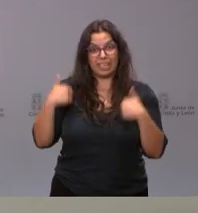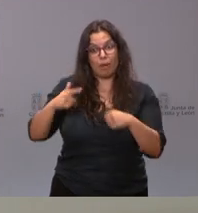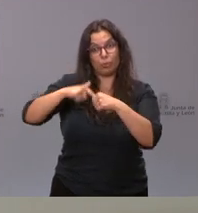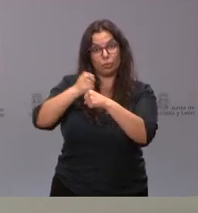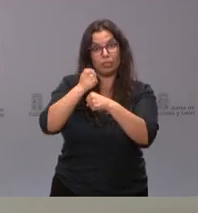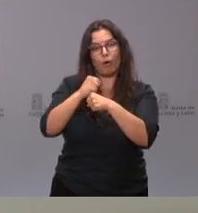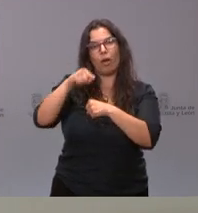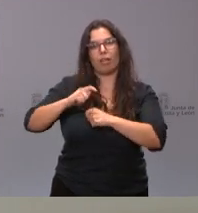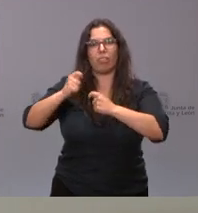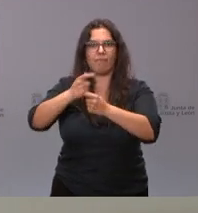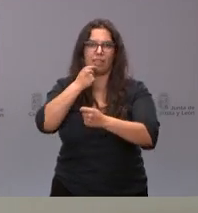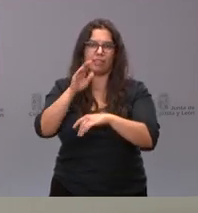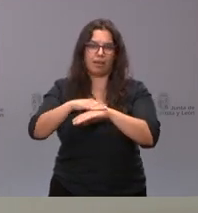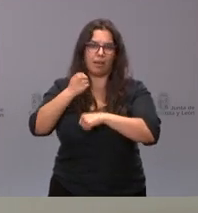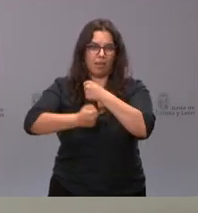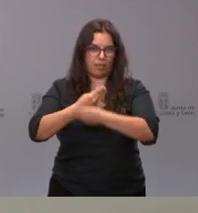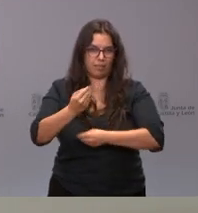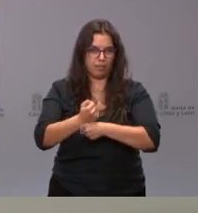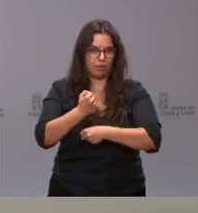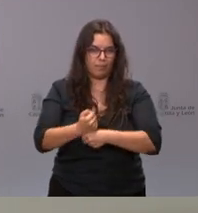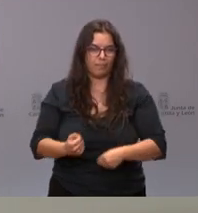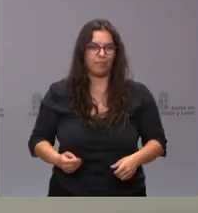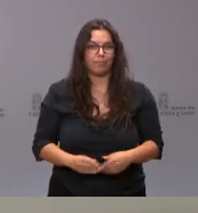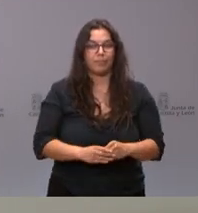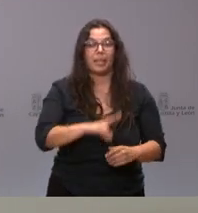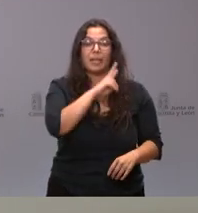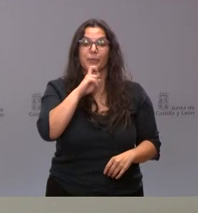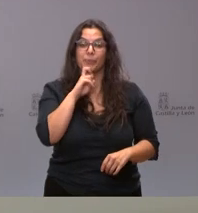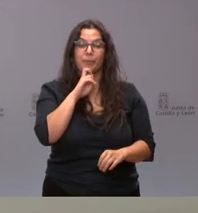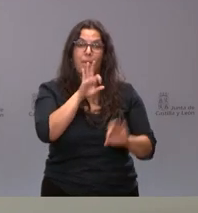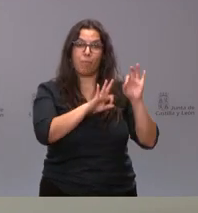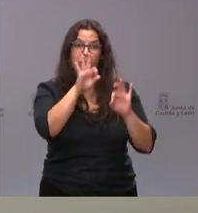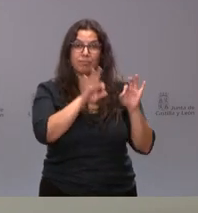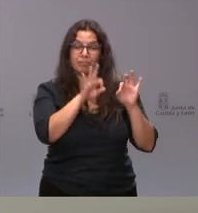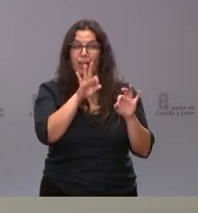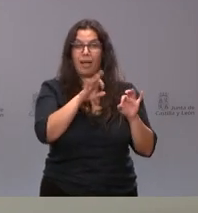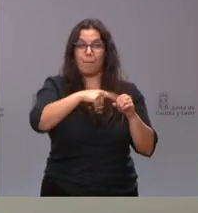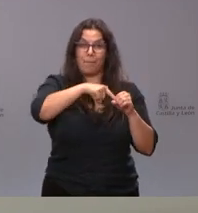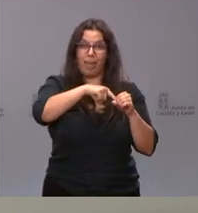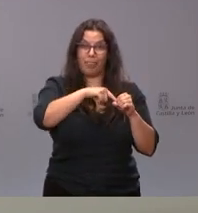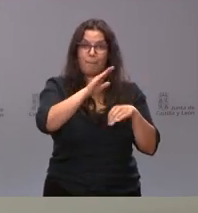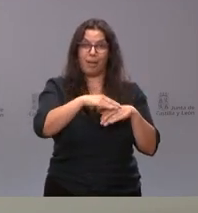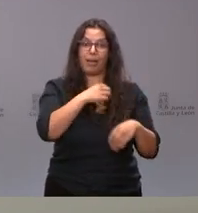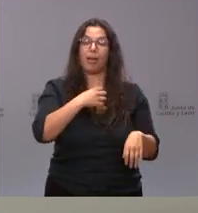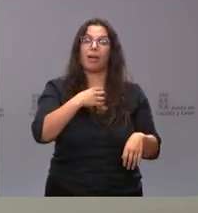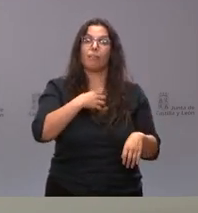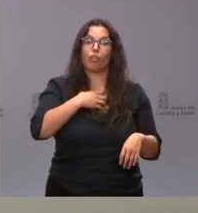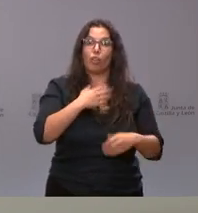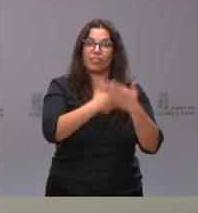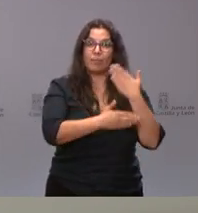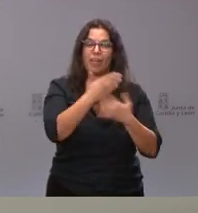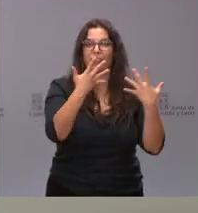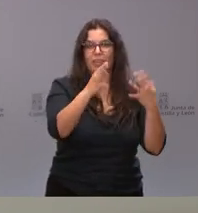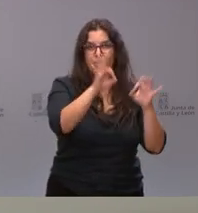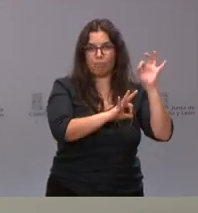puesto de trabajo específico. La reserva es del 10% de los puestos para personas con discapacidad y, como